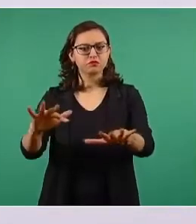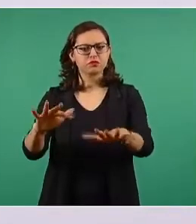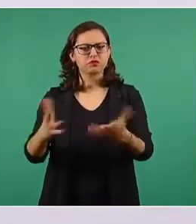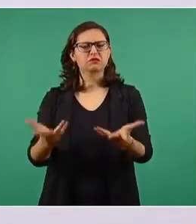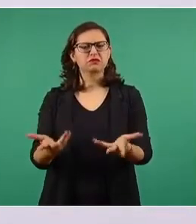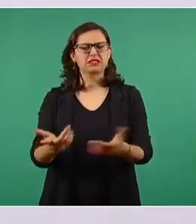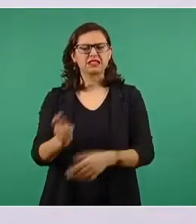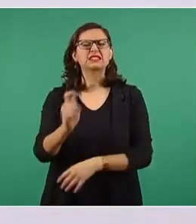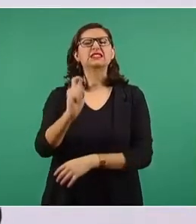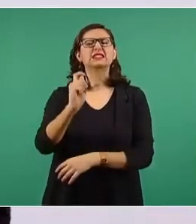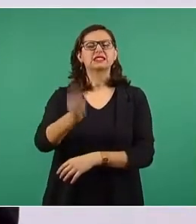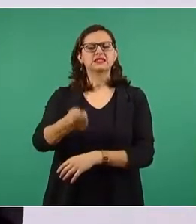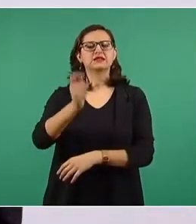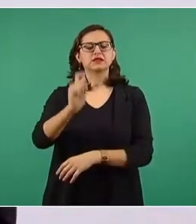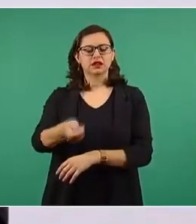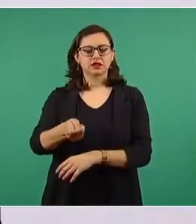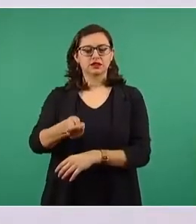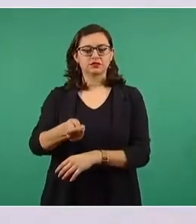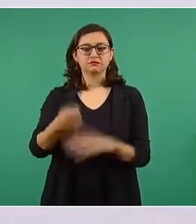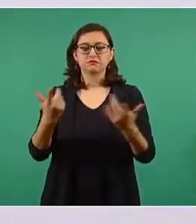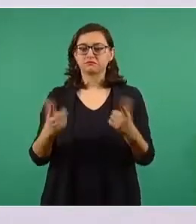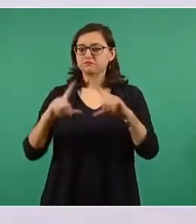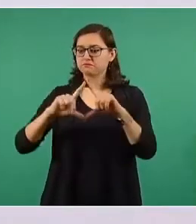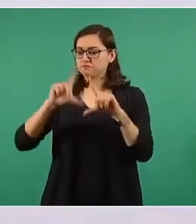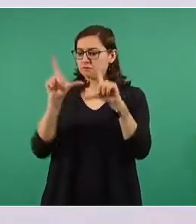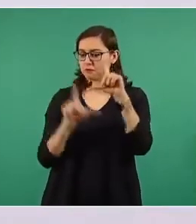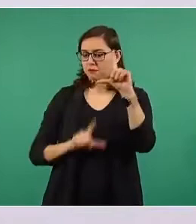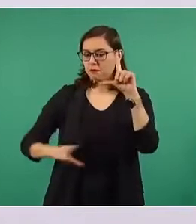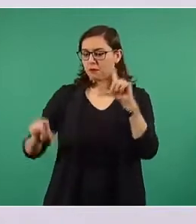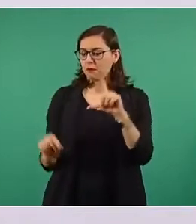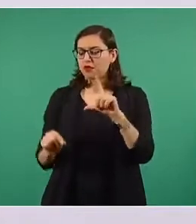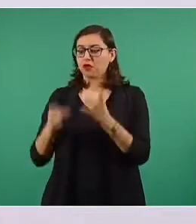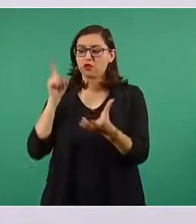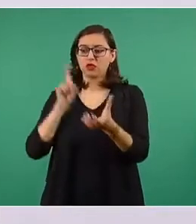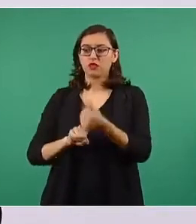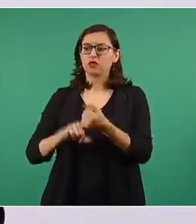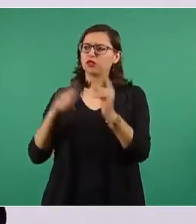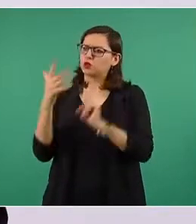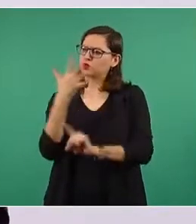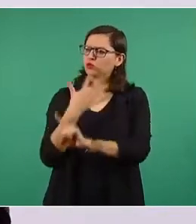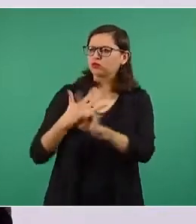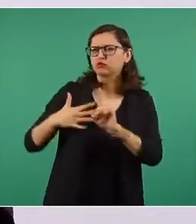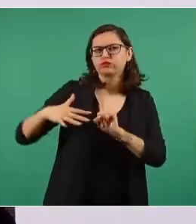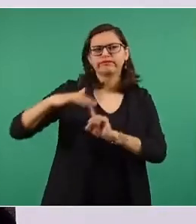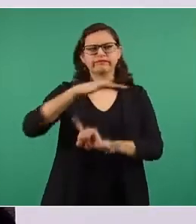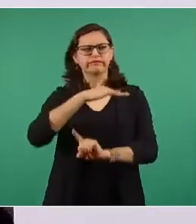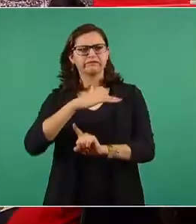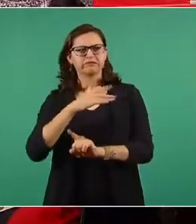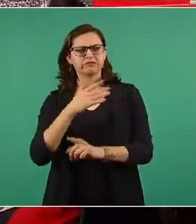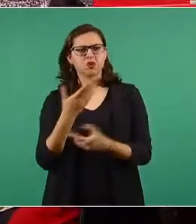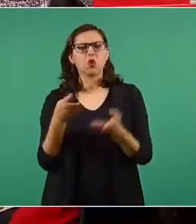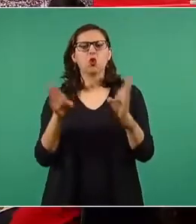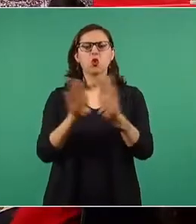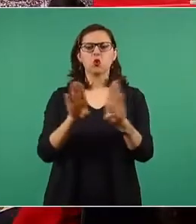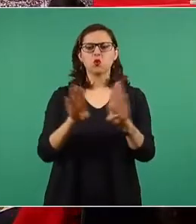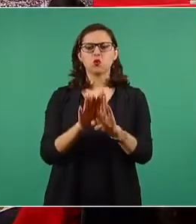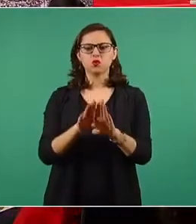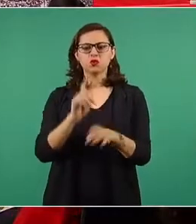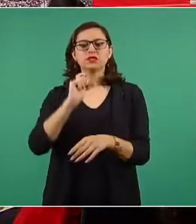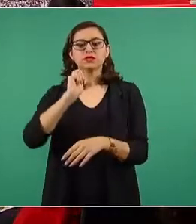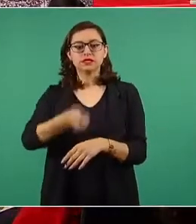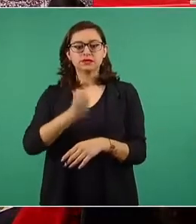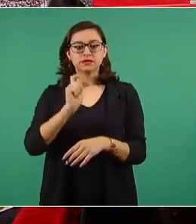el país y la forma en que gobernamos.